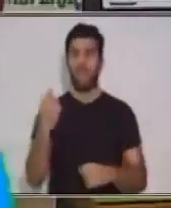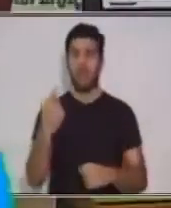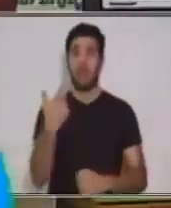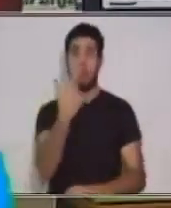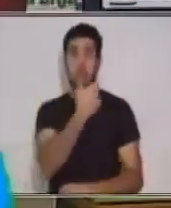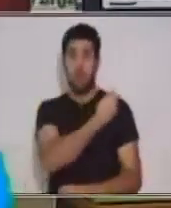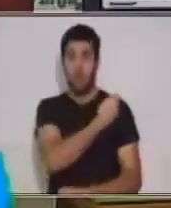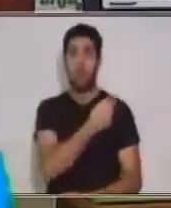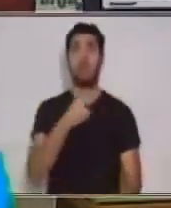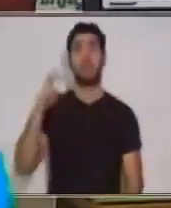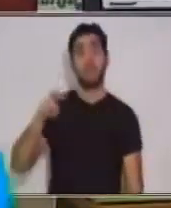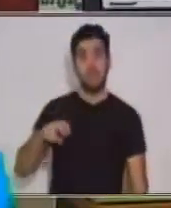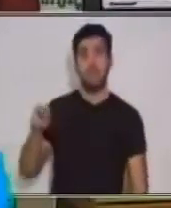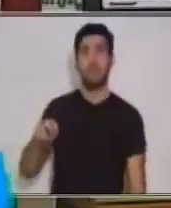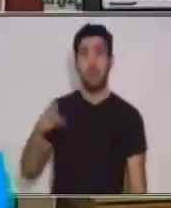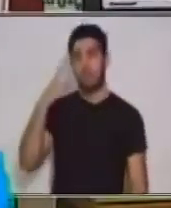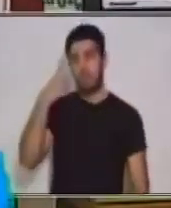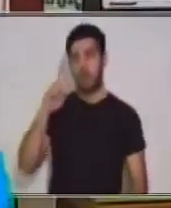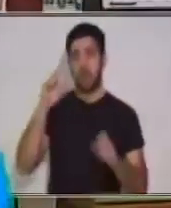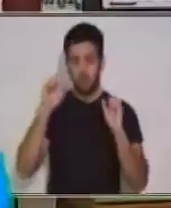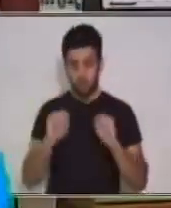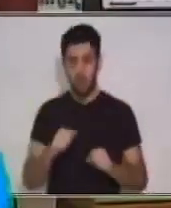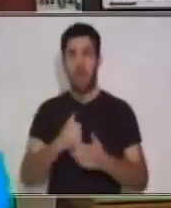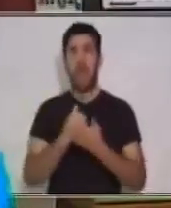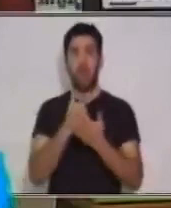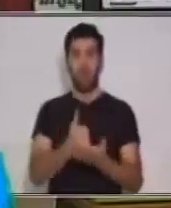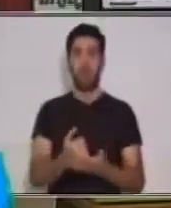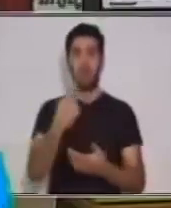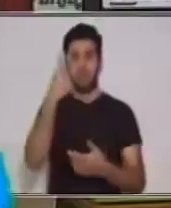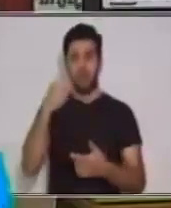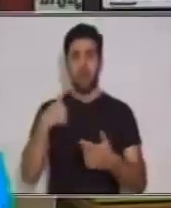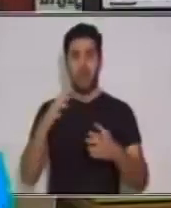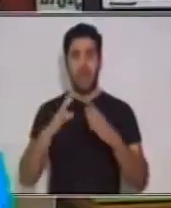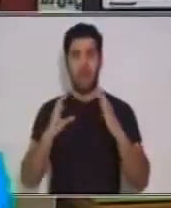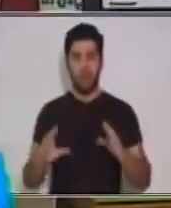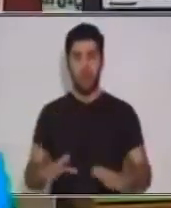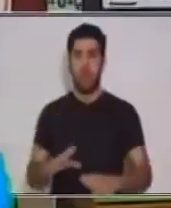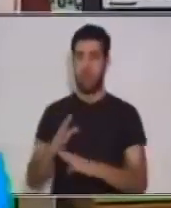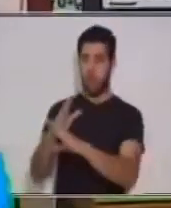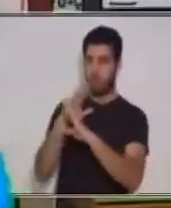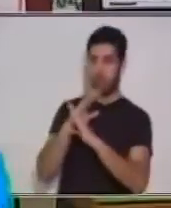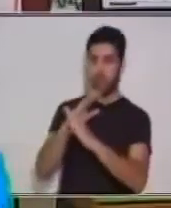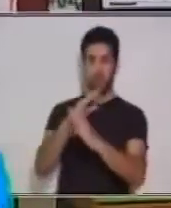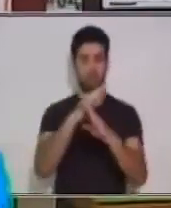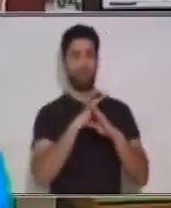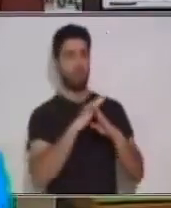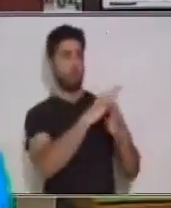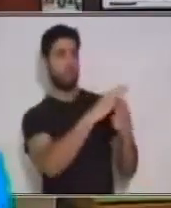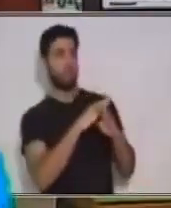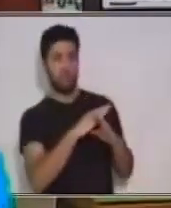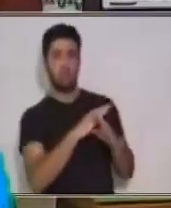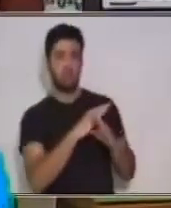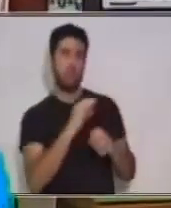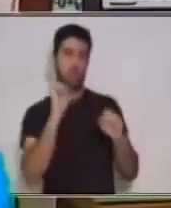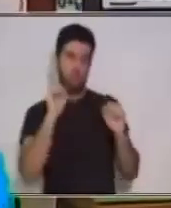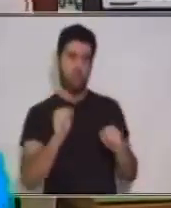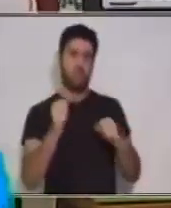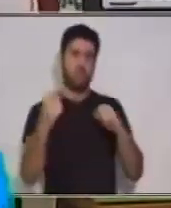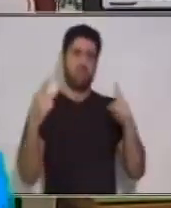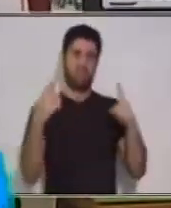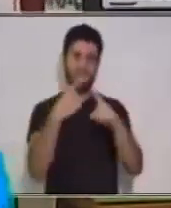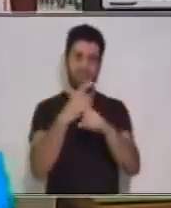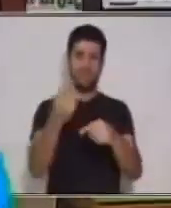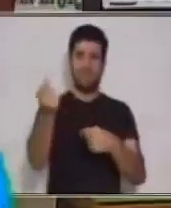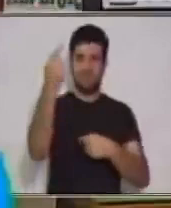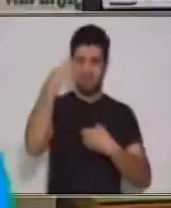necesarias para poder ayudar a nuestro cuerpo a defenderse de virus, bacterias o cualquier otro microorganismo que pueda atacarnos. Nos